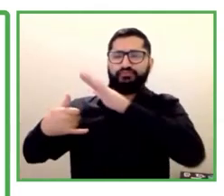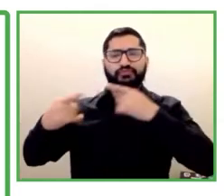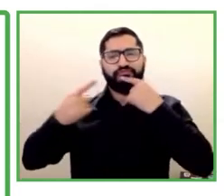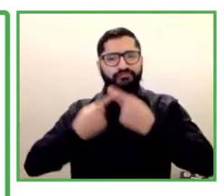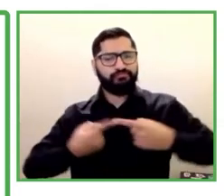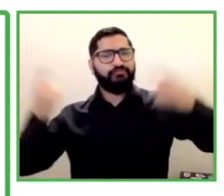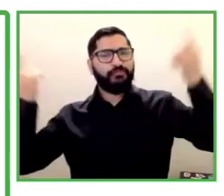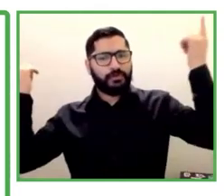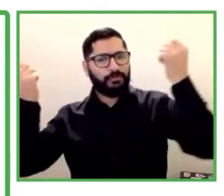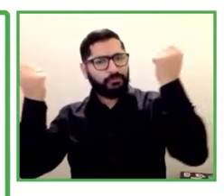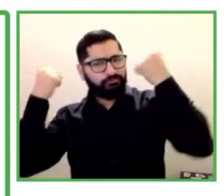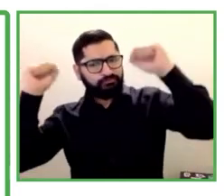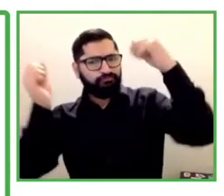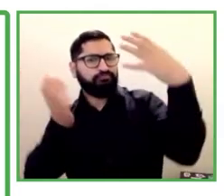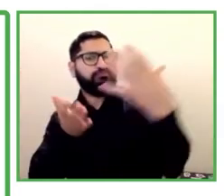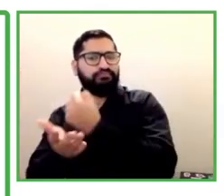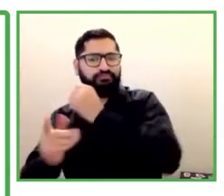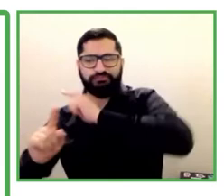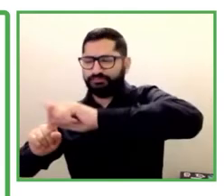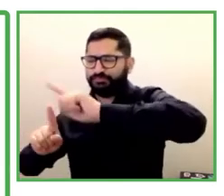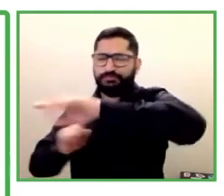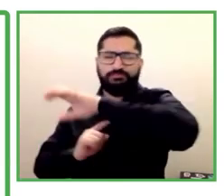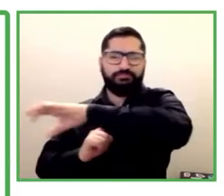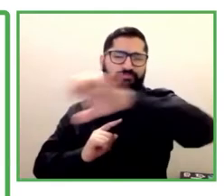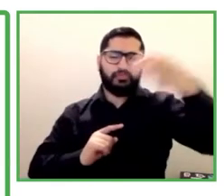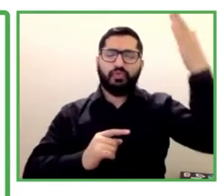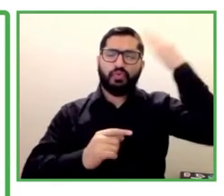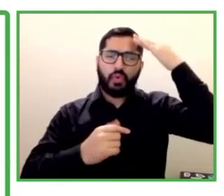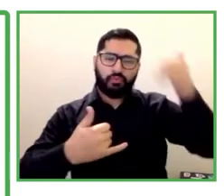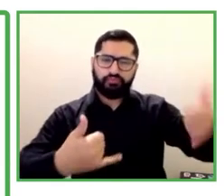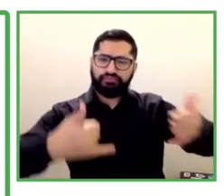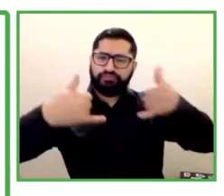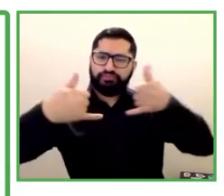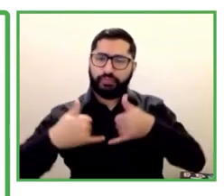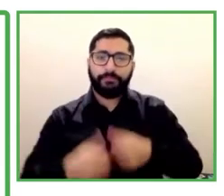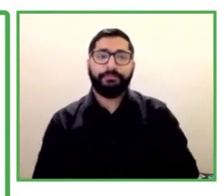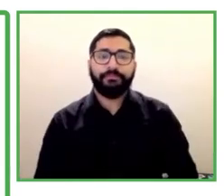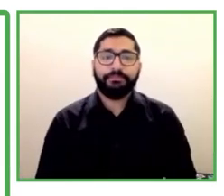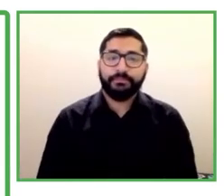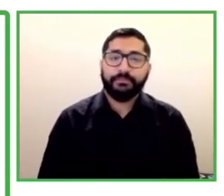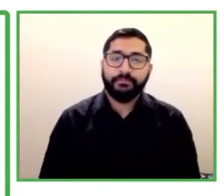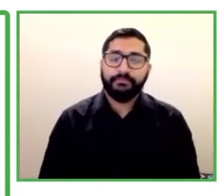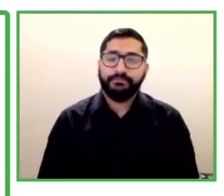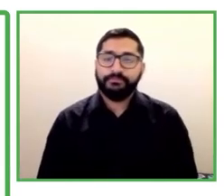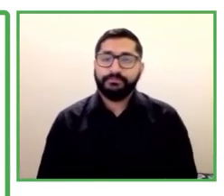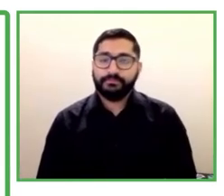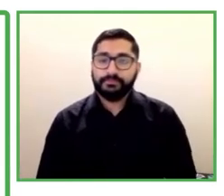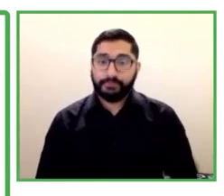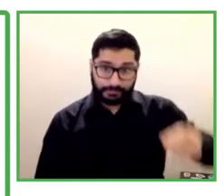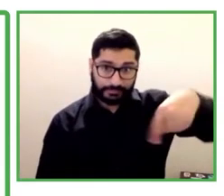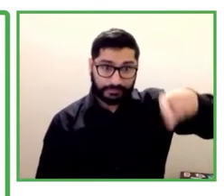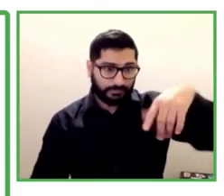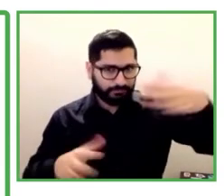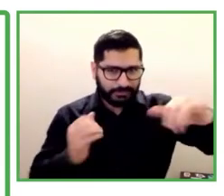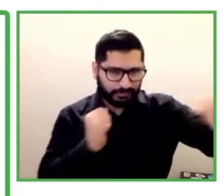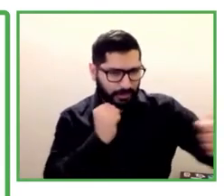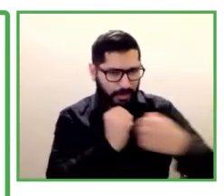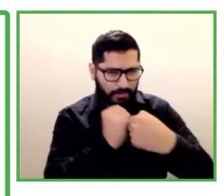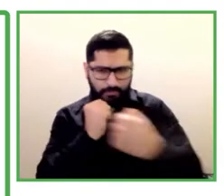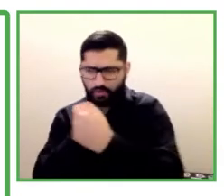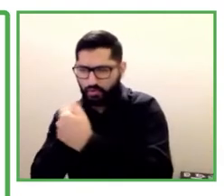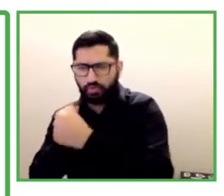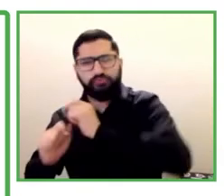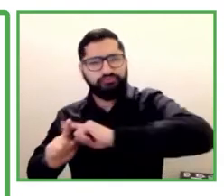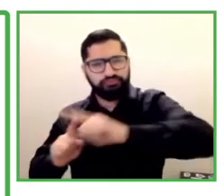de personas que reciben independencia y dignidad mediante el empoderamiento. Todo esto en inglés. Lo que nos hace únicos